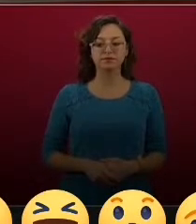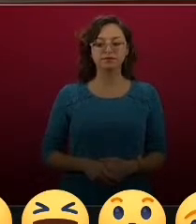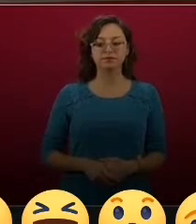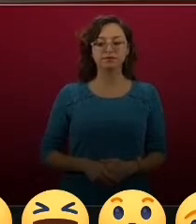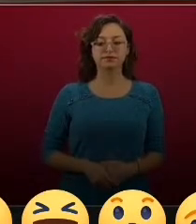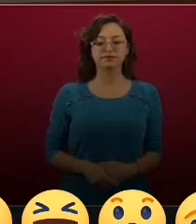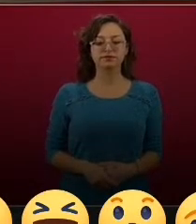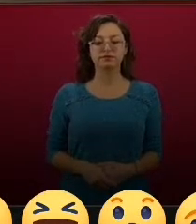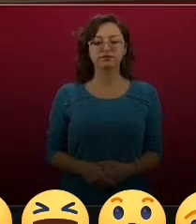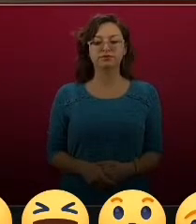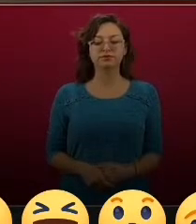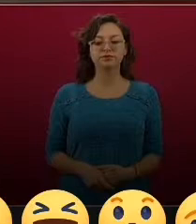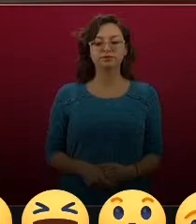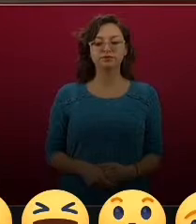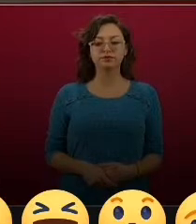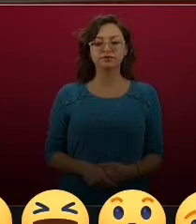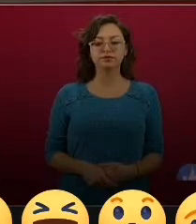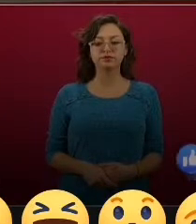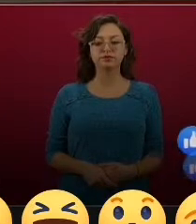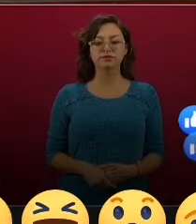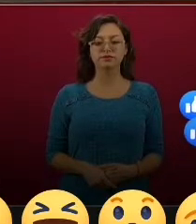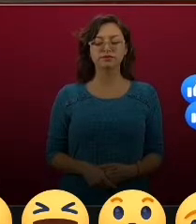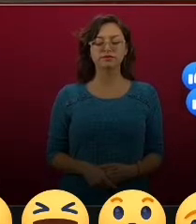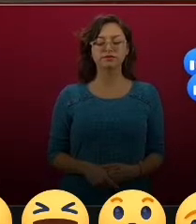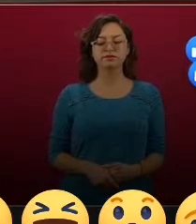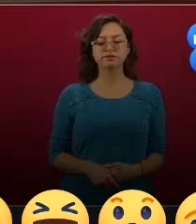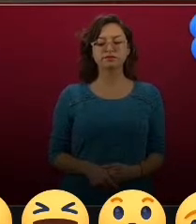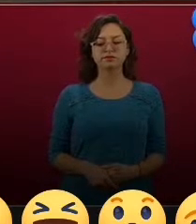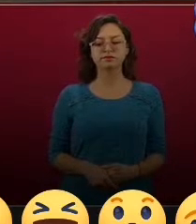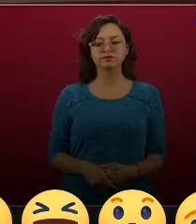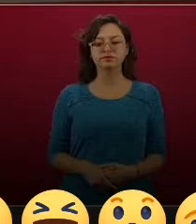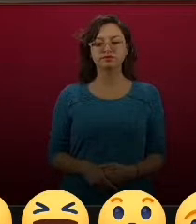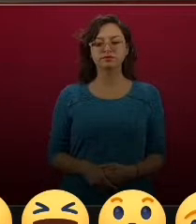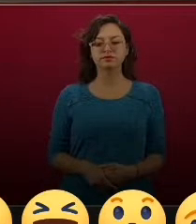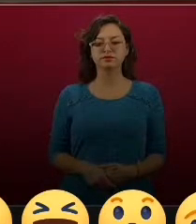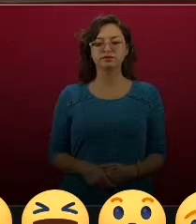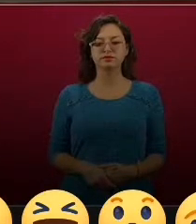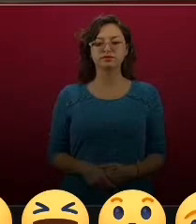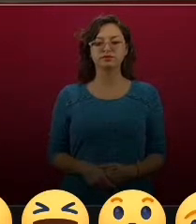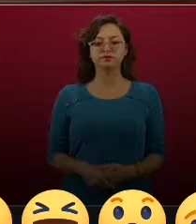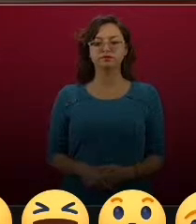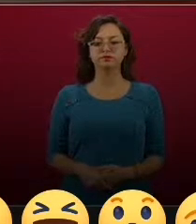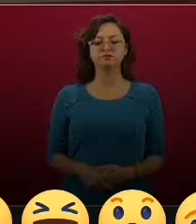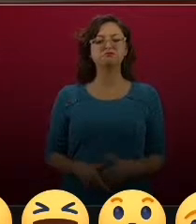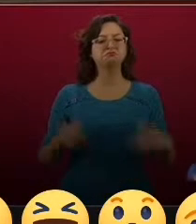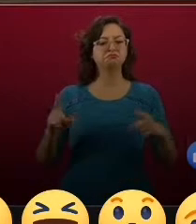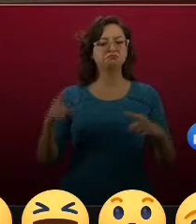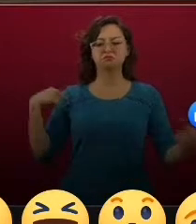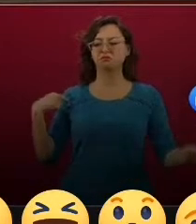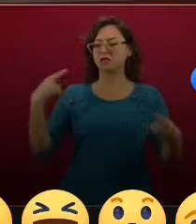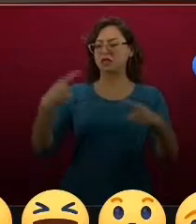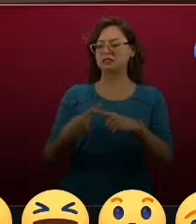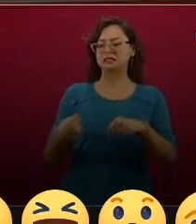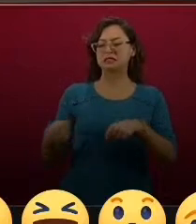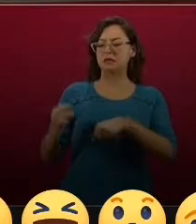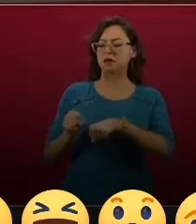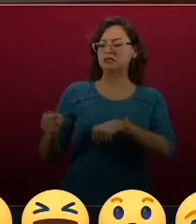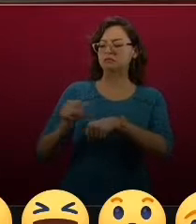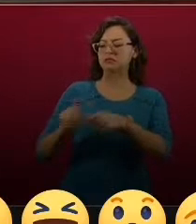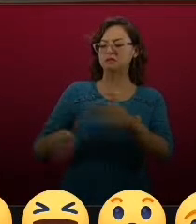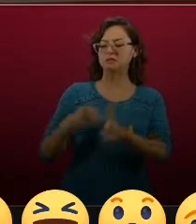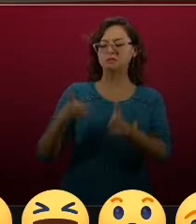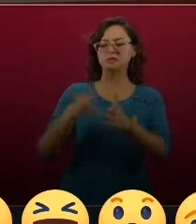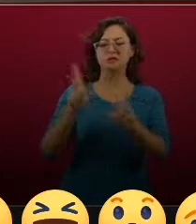Bueno, el día de hoy les vamos a platicar de todos, hemos platicado en estas semanas de todos los esquemas de